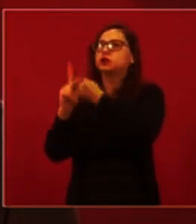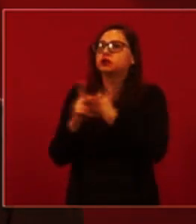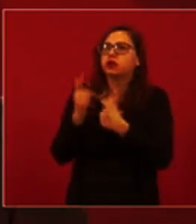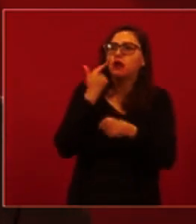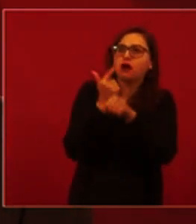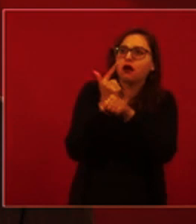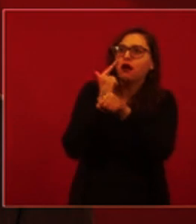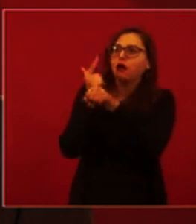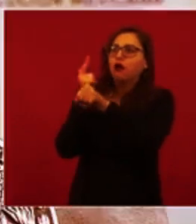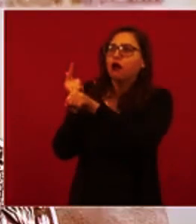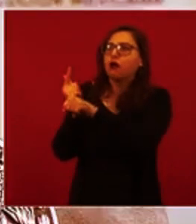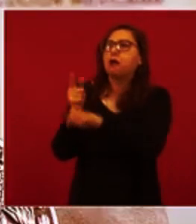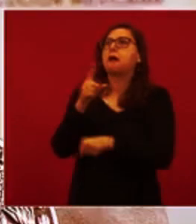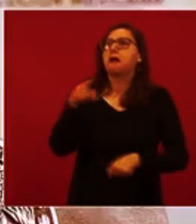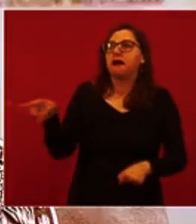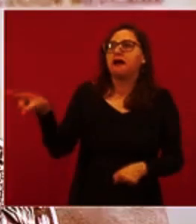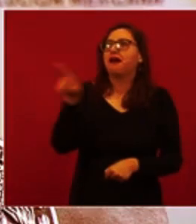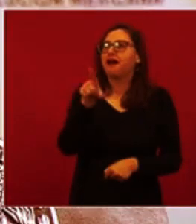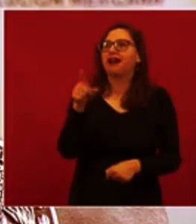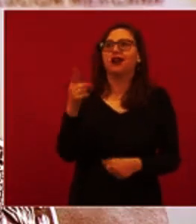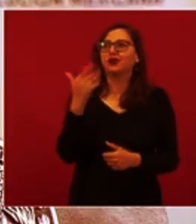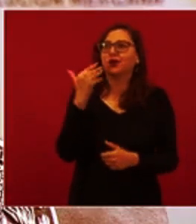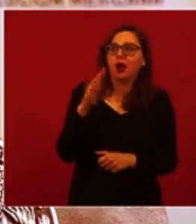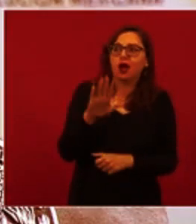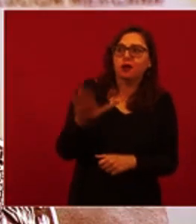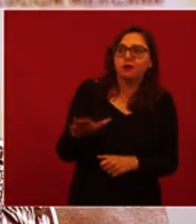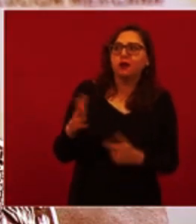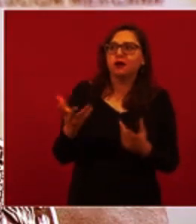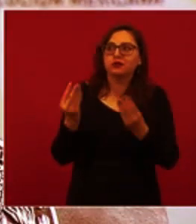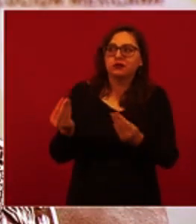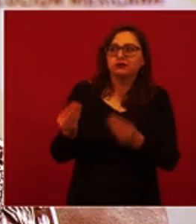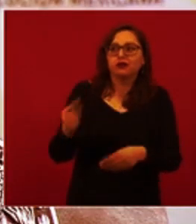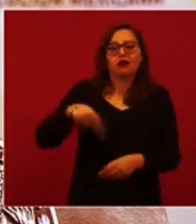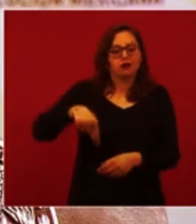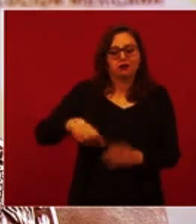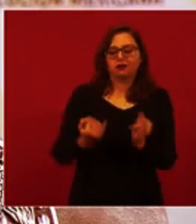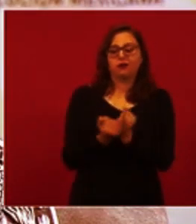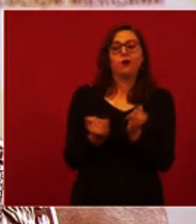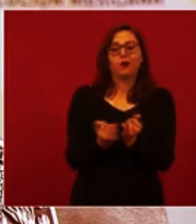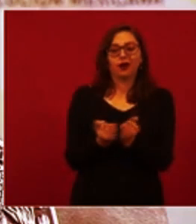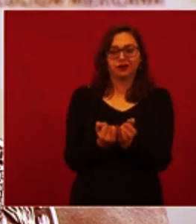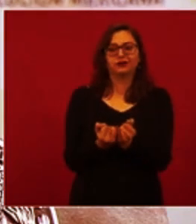México estamos viendo el mismo patrón de comportamiento de la enfermedad. Entonces, nuevamente